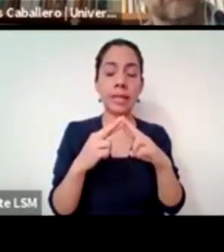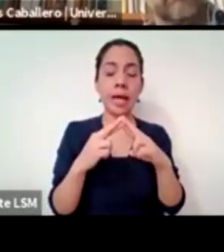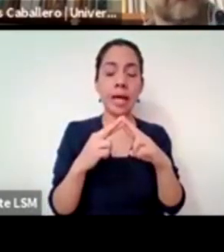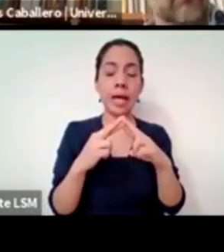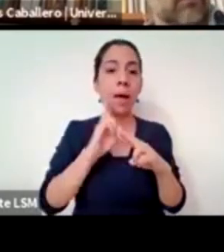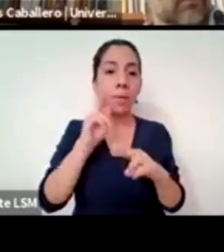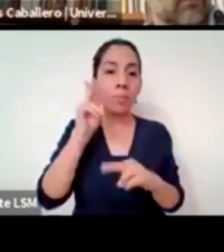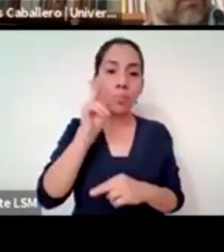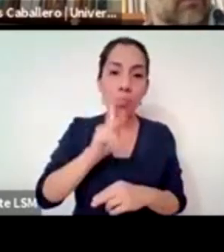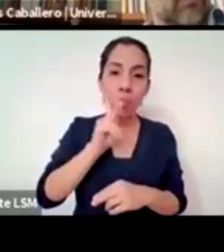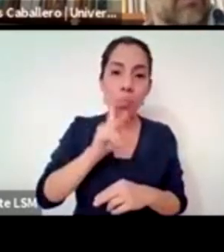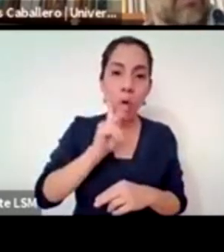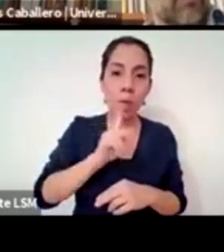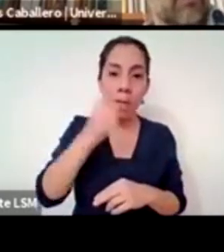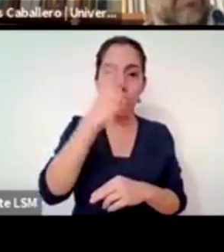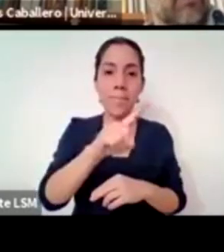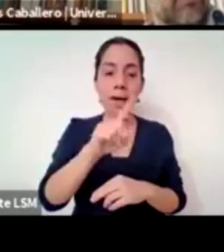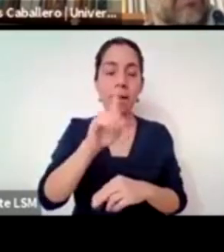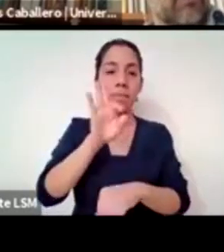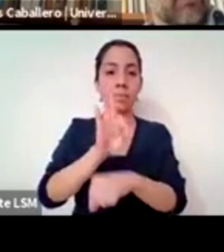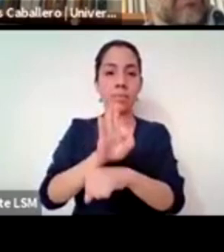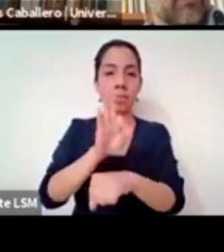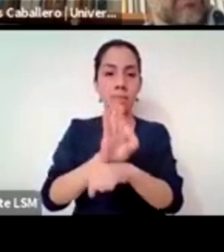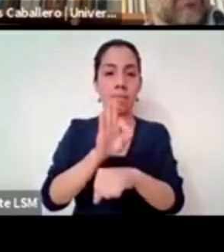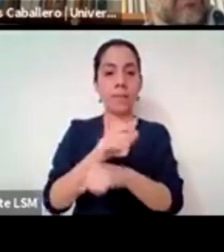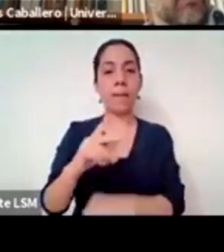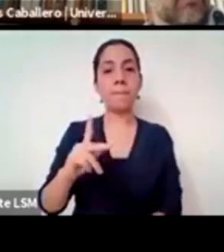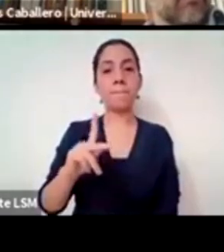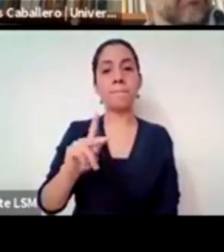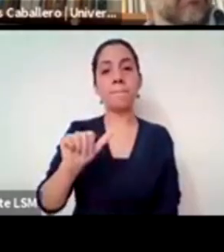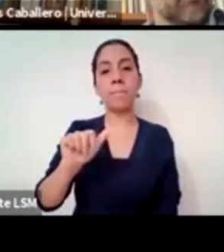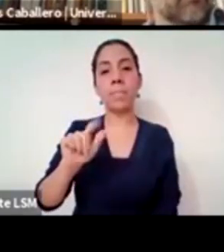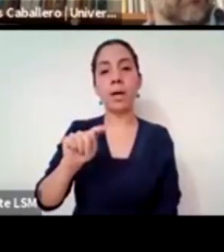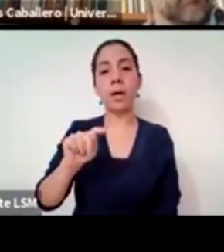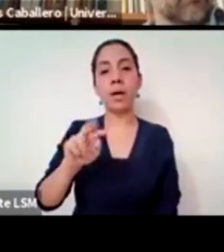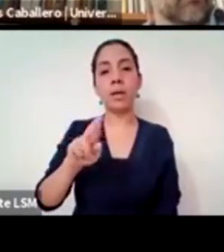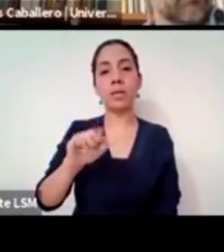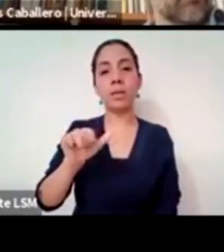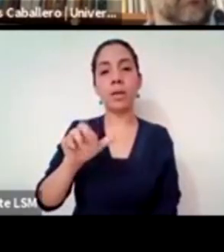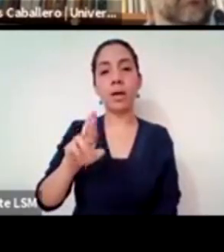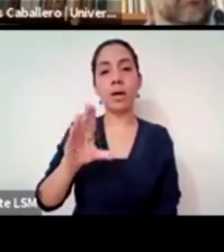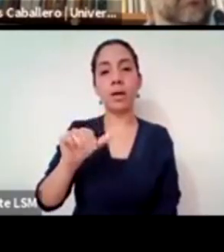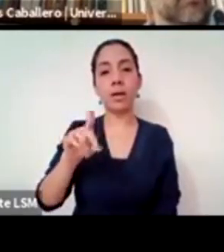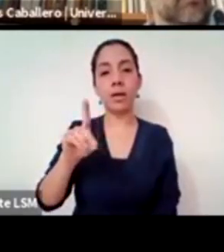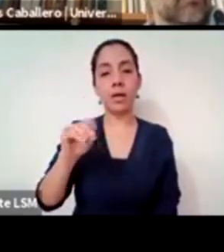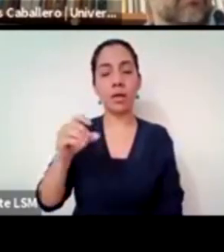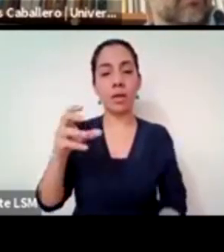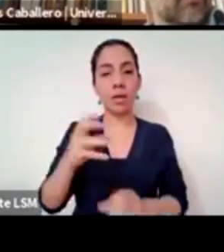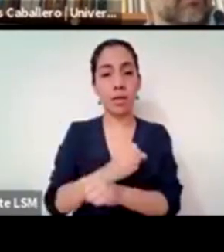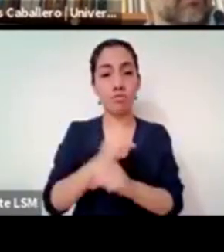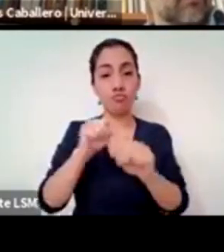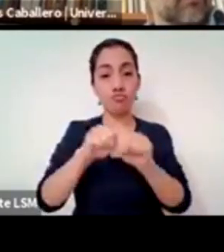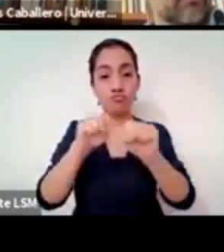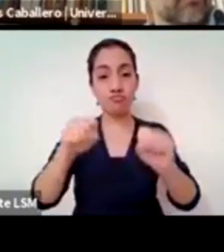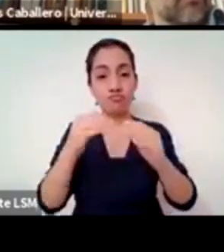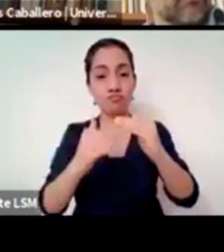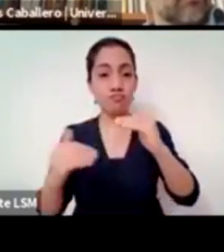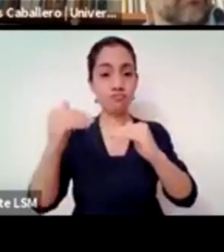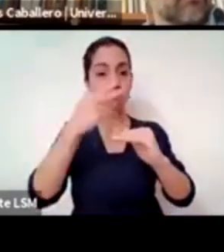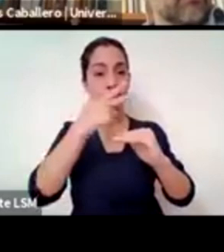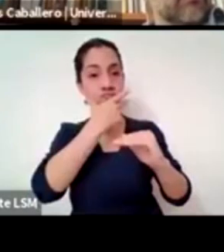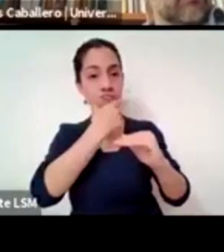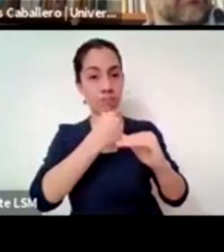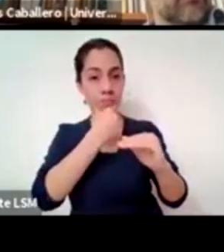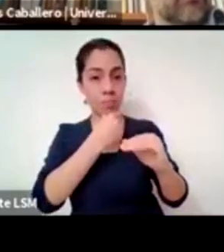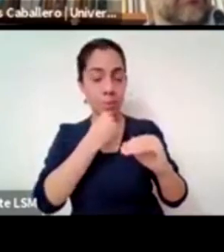patriarcado uno de los últimos bastiones porque hay otras instituciones de carácter